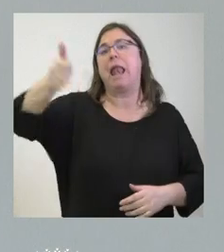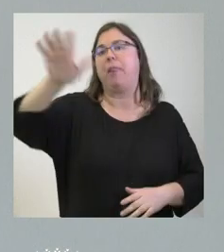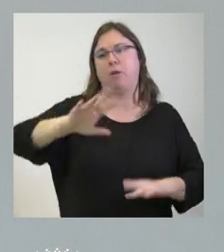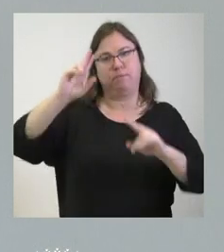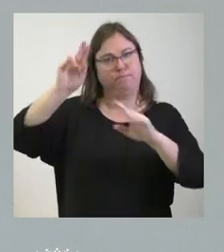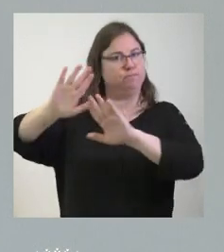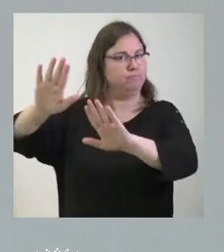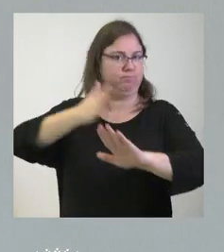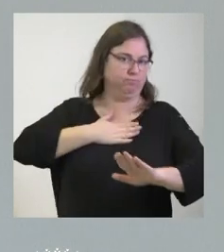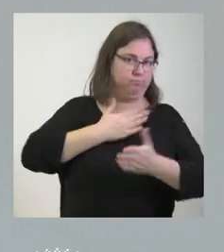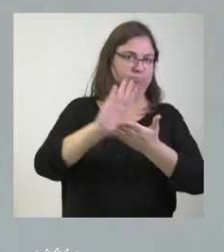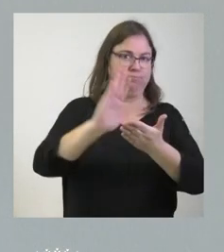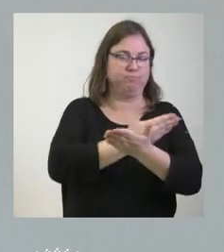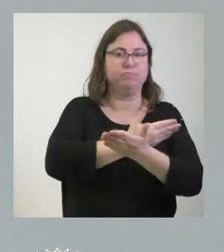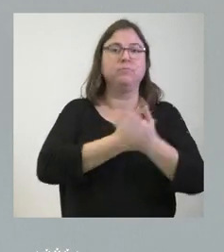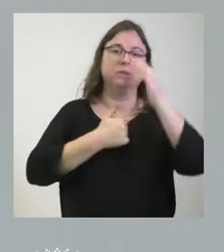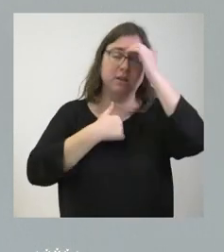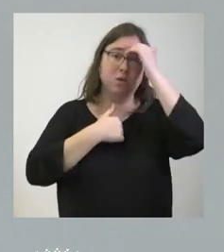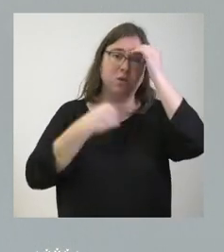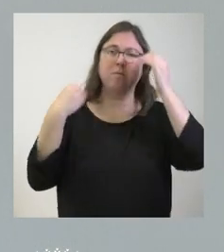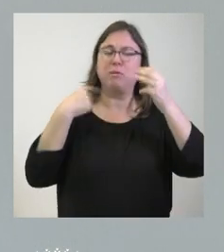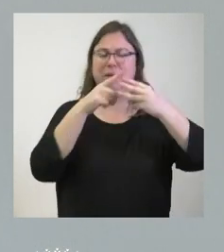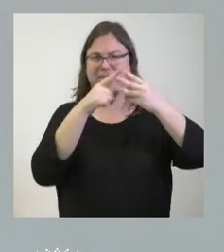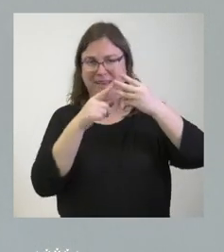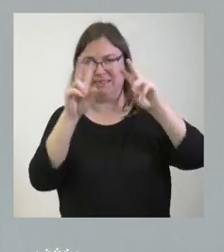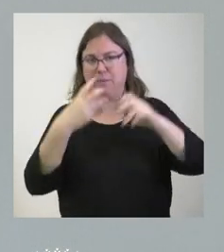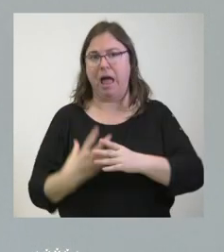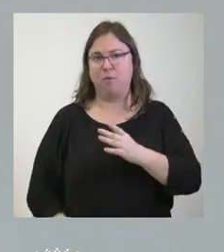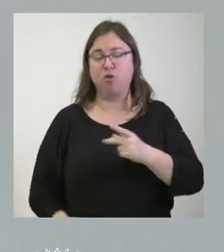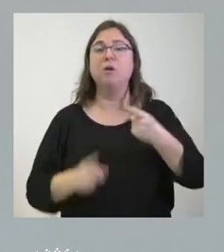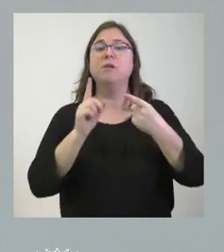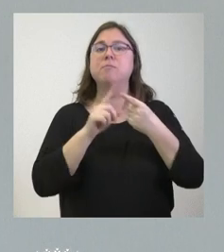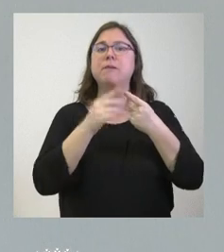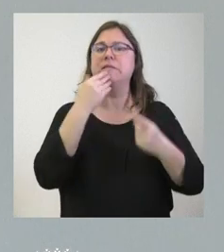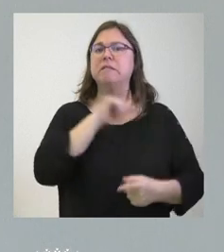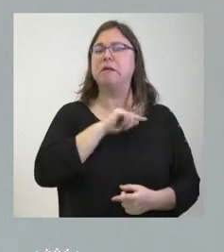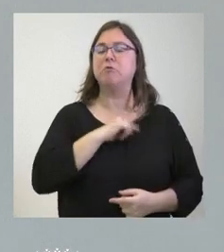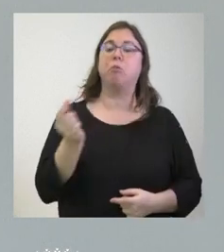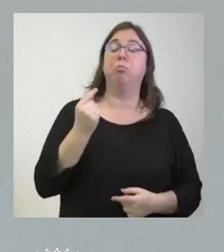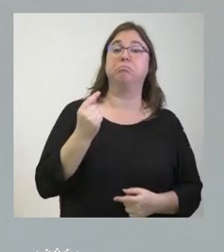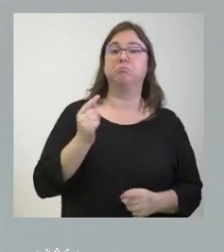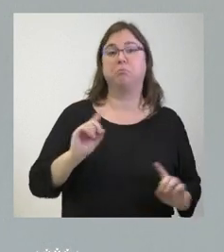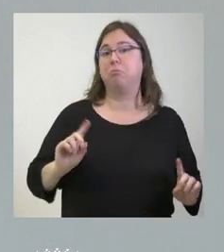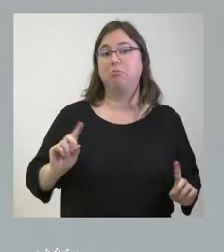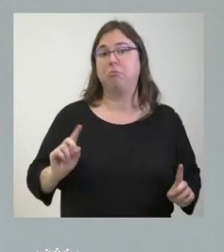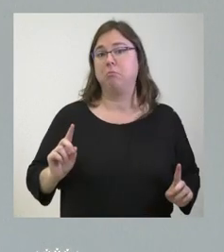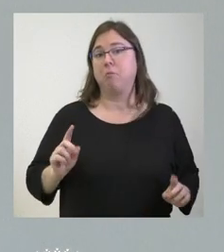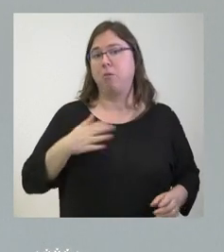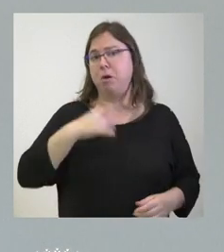y no las de ámbito nacional creo que me planteaba tres cuestiones la primera es que si nos sentíamos aludidos pues no porque efectivamente